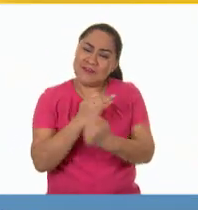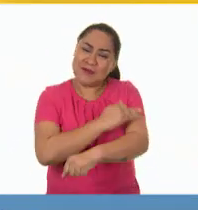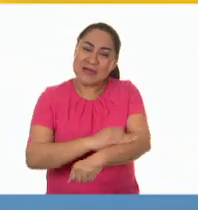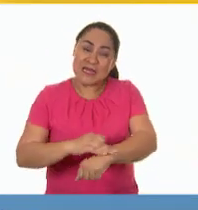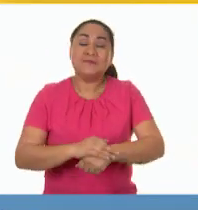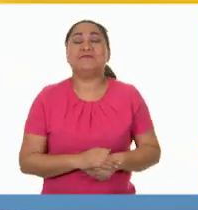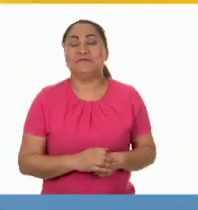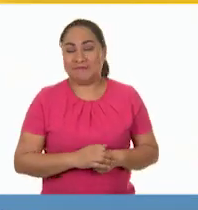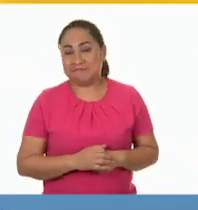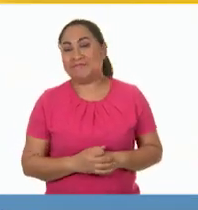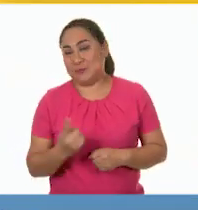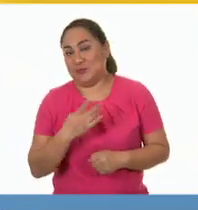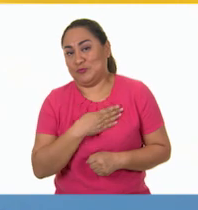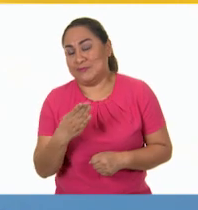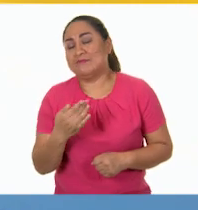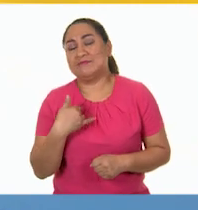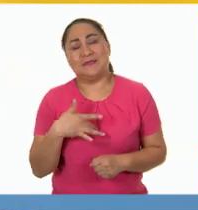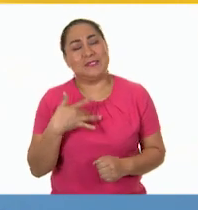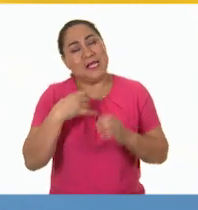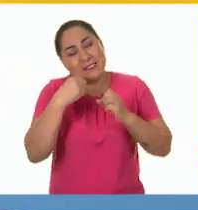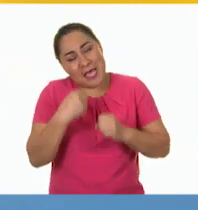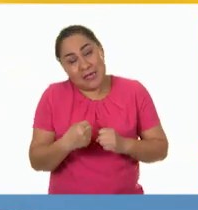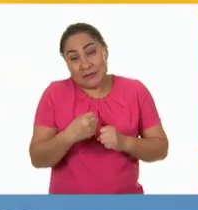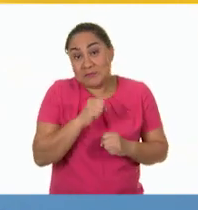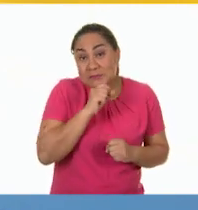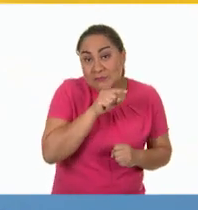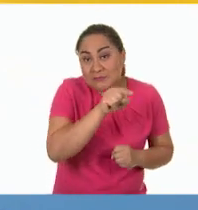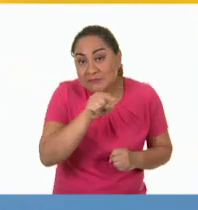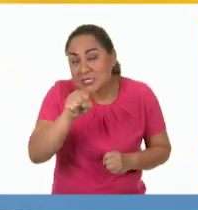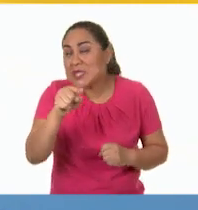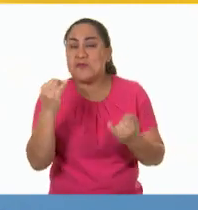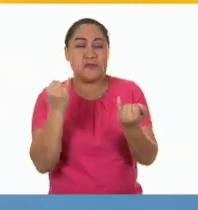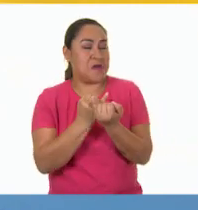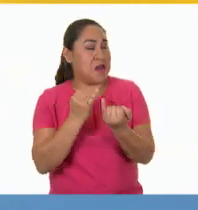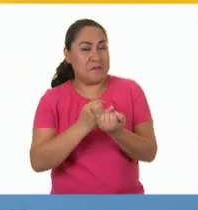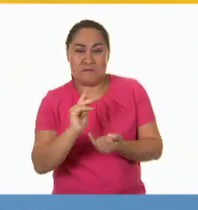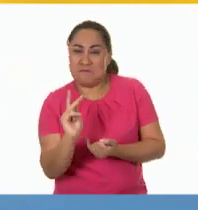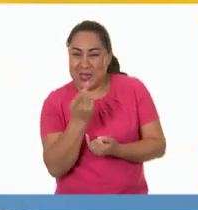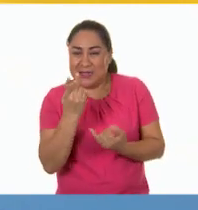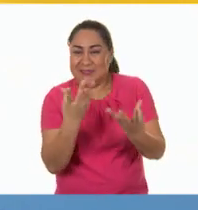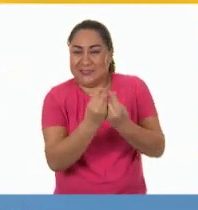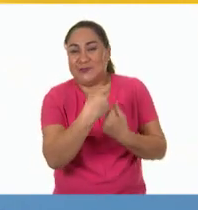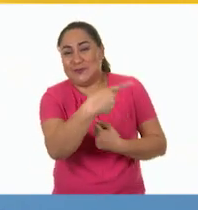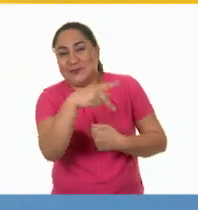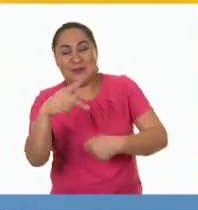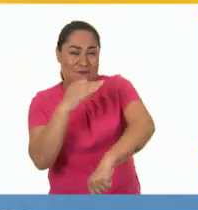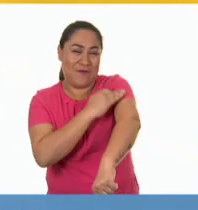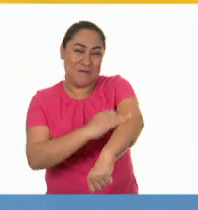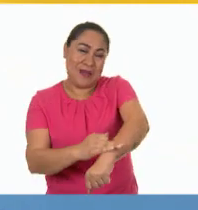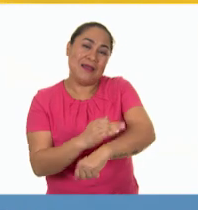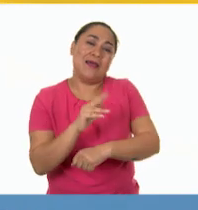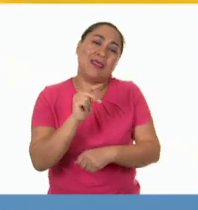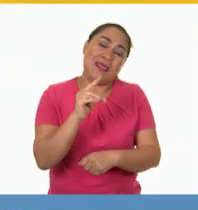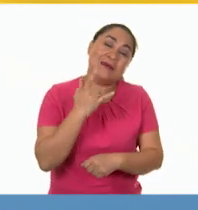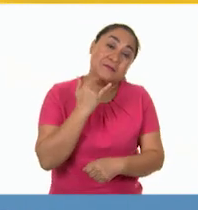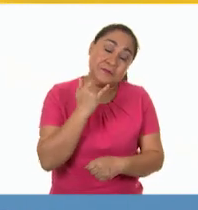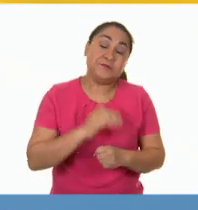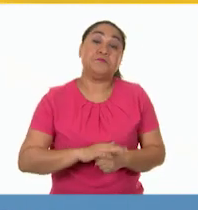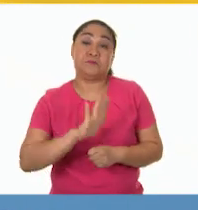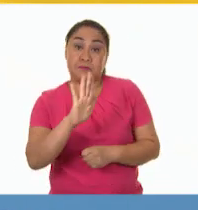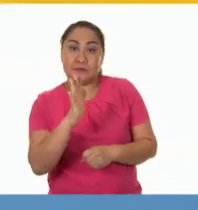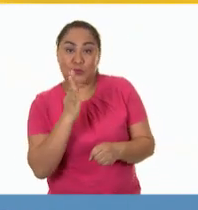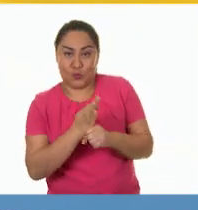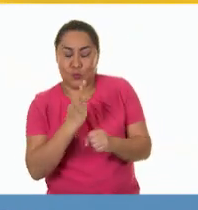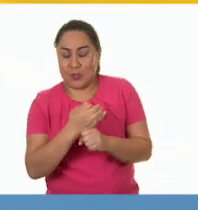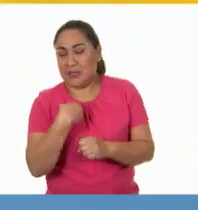Estoy segura de que muchos de nuestros alumnos y alumnas allá en casa también acostumbran a hacer algo así con sus familias. Y déjenme contarles que esa forma de